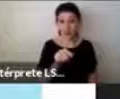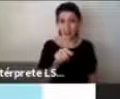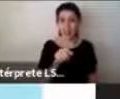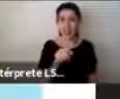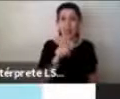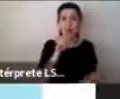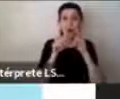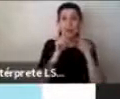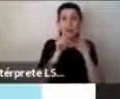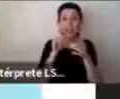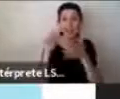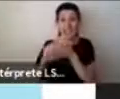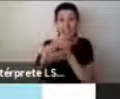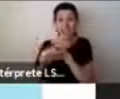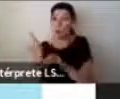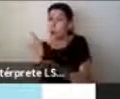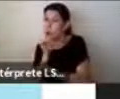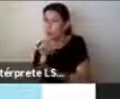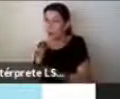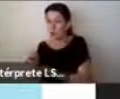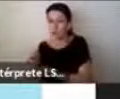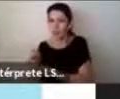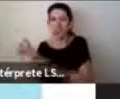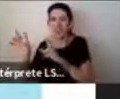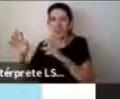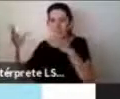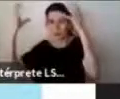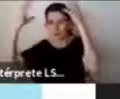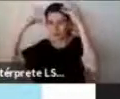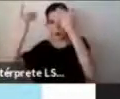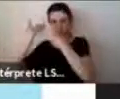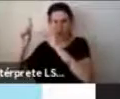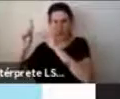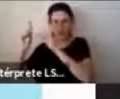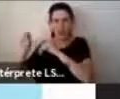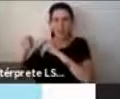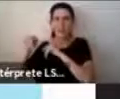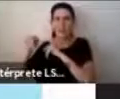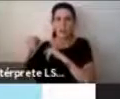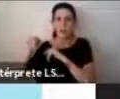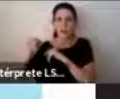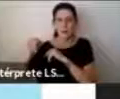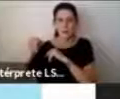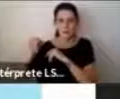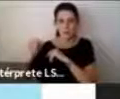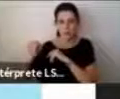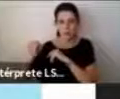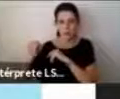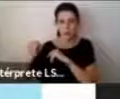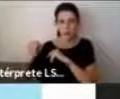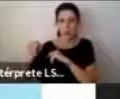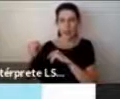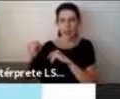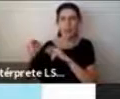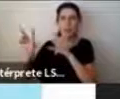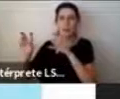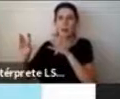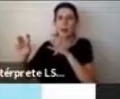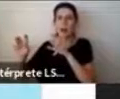final que es el cuento de neurodiversidad y que habla sobre la importancia de la inclusión